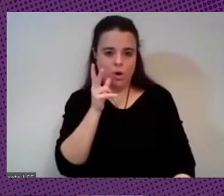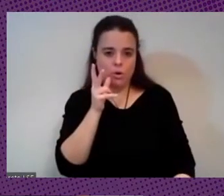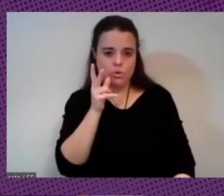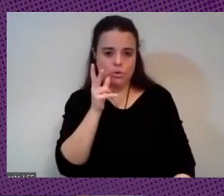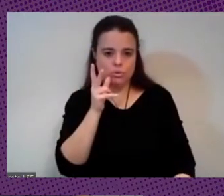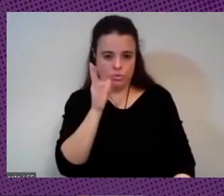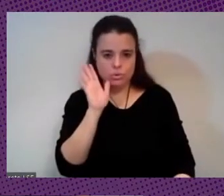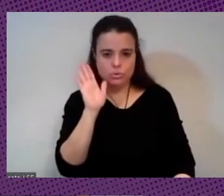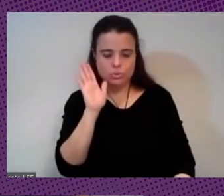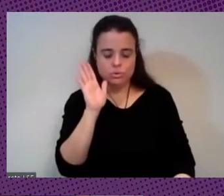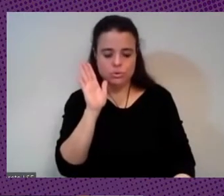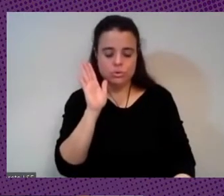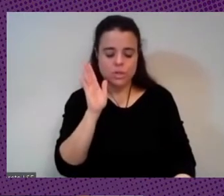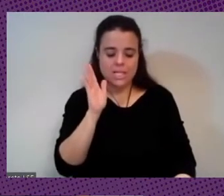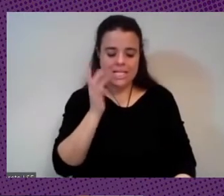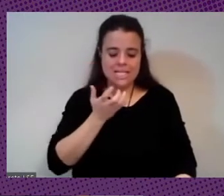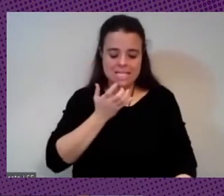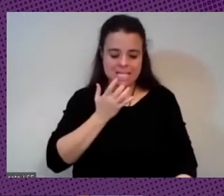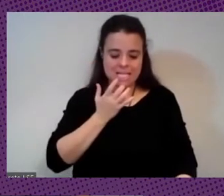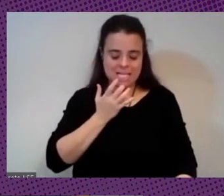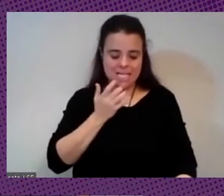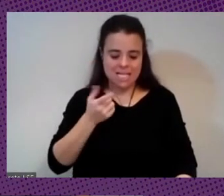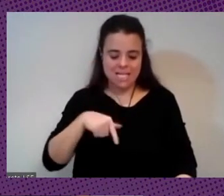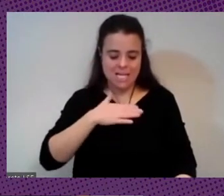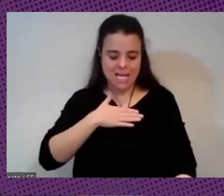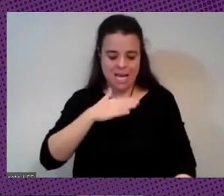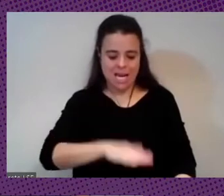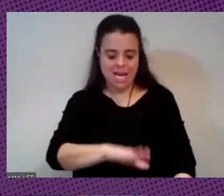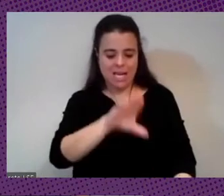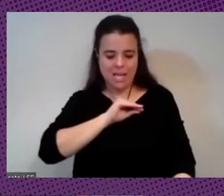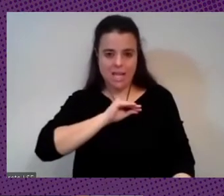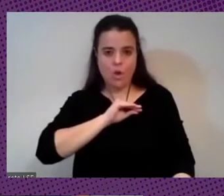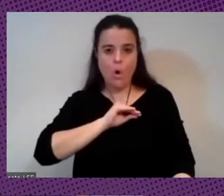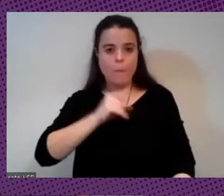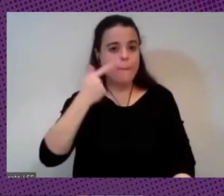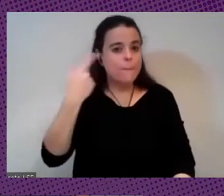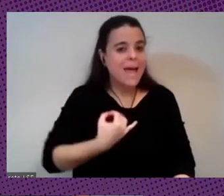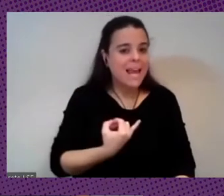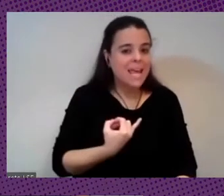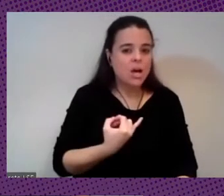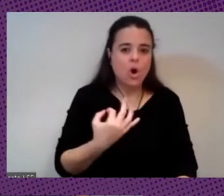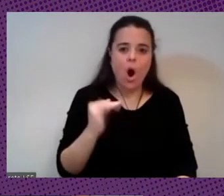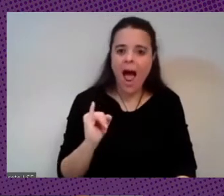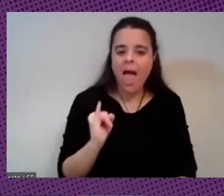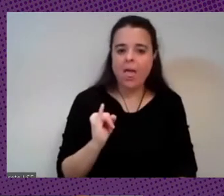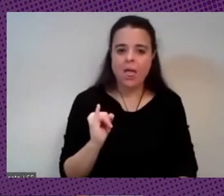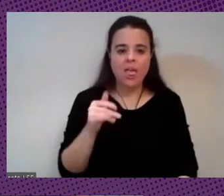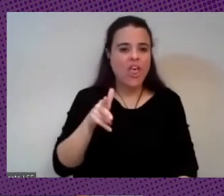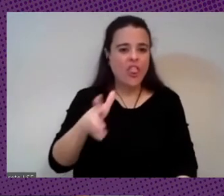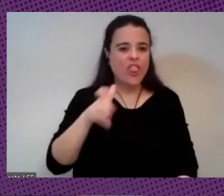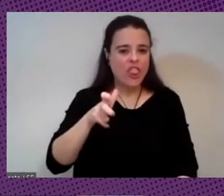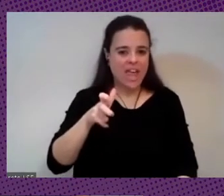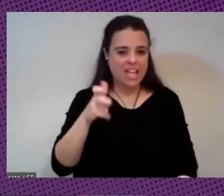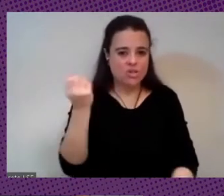entendemos que hay un peligro que hay una vulneración de derechos utilizando